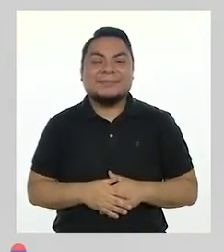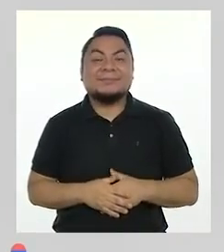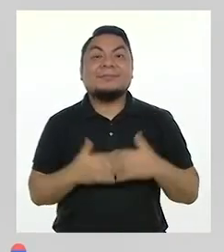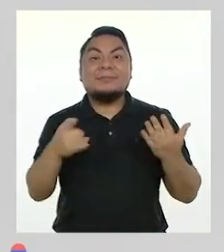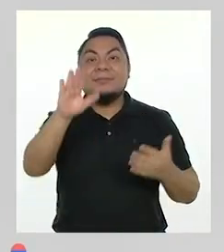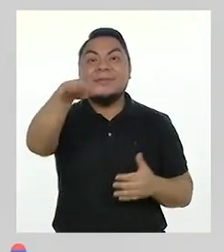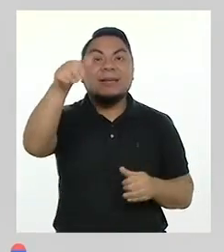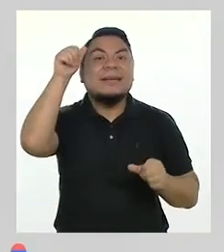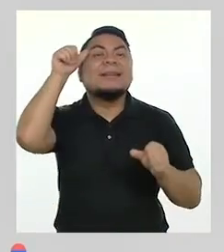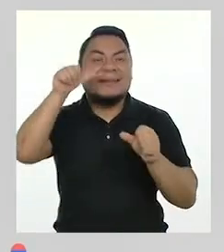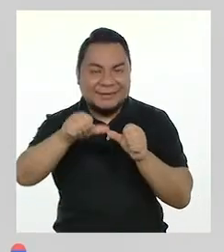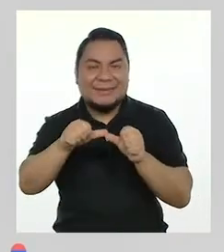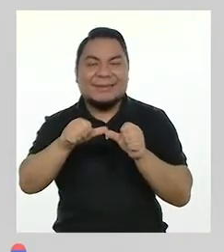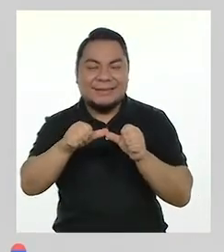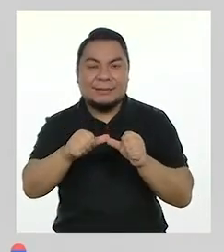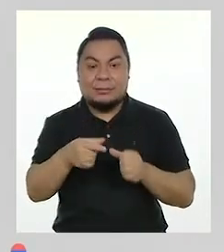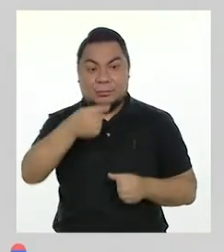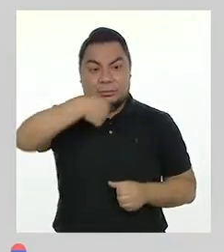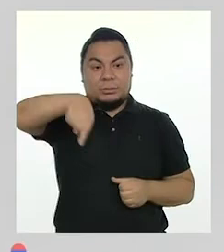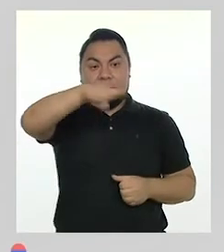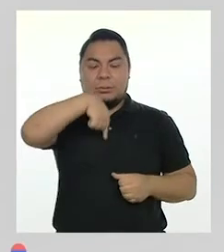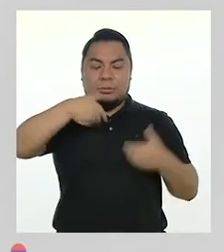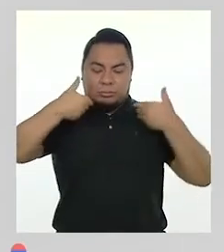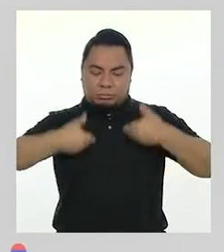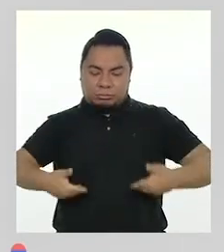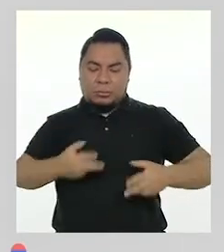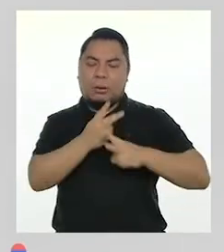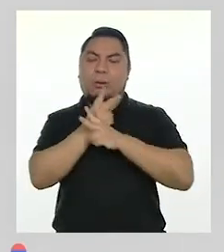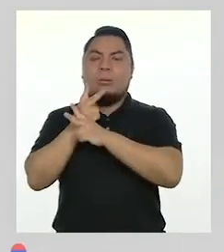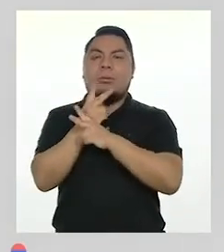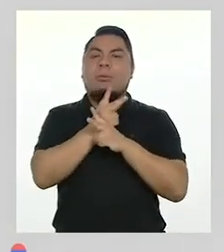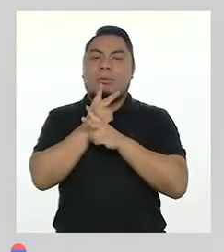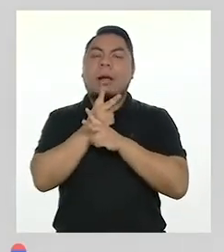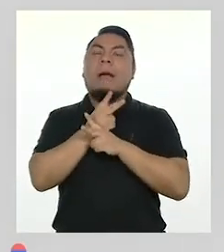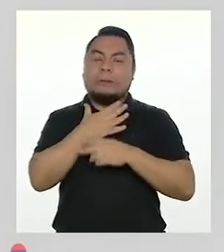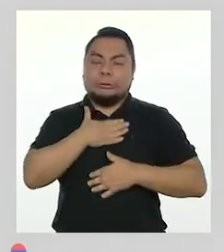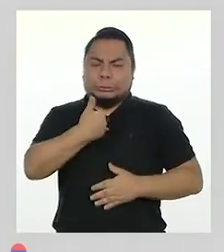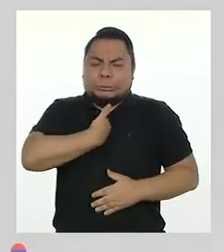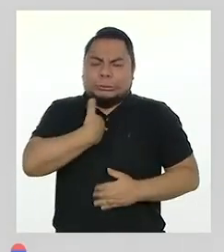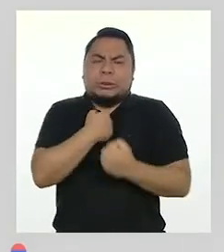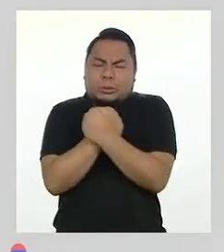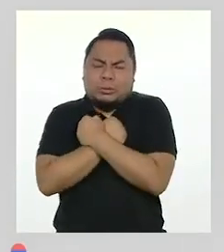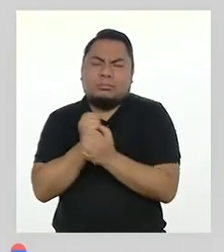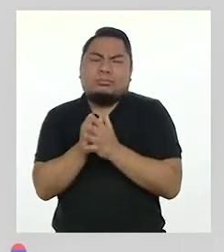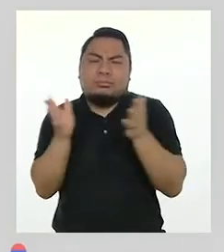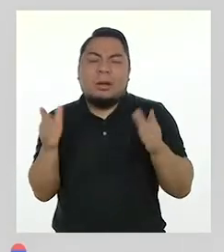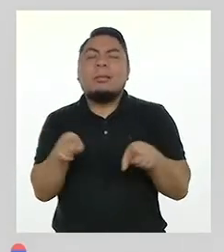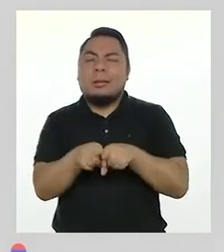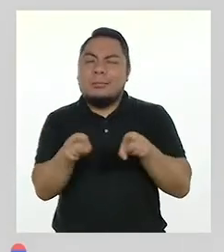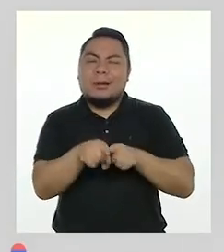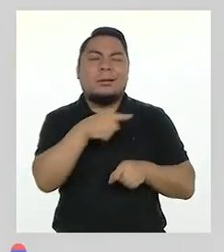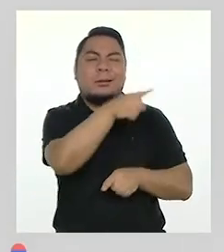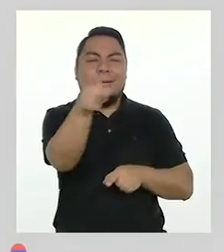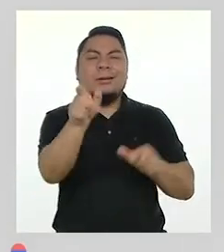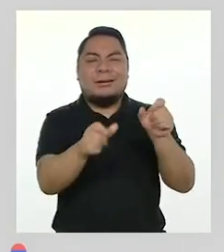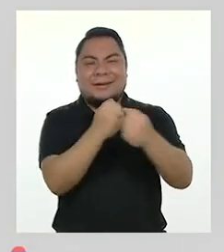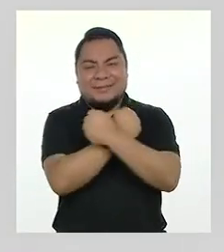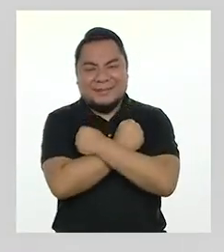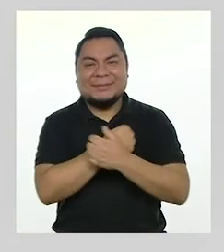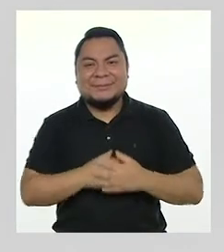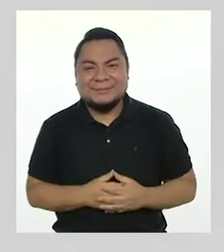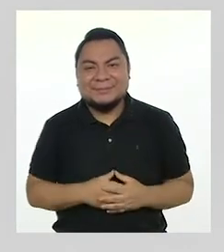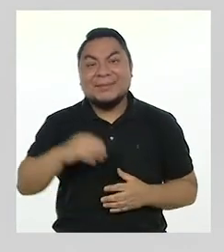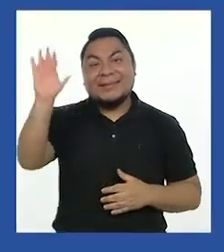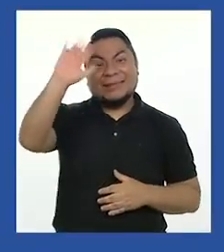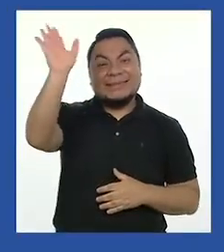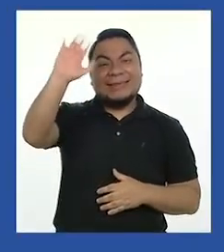Y recuerden que cuando nos cuidamos, demostramos cuánto nos queremos y, sobre todo, cuánto a